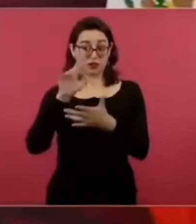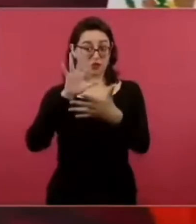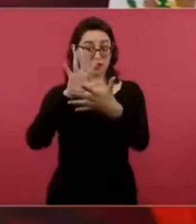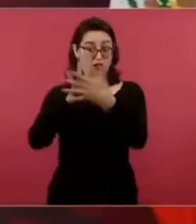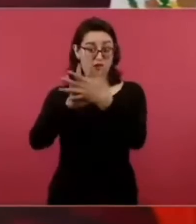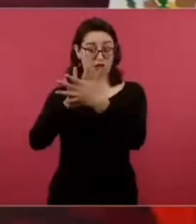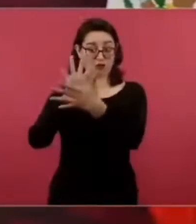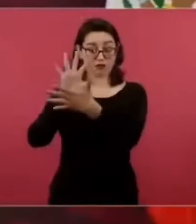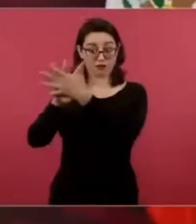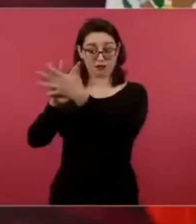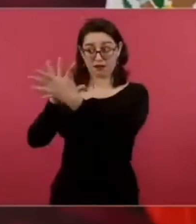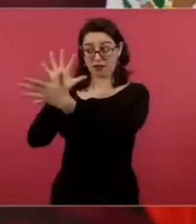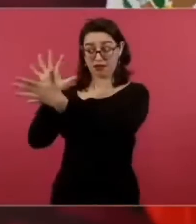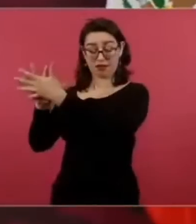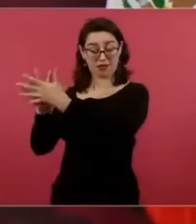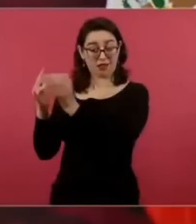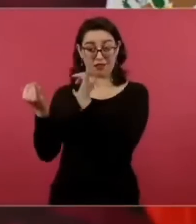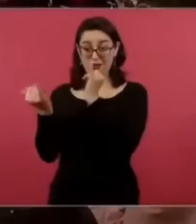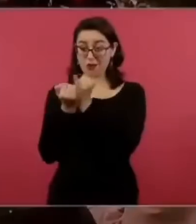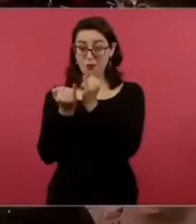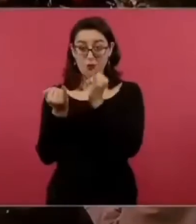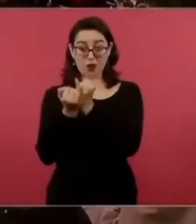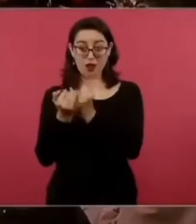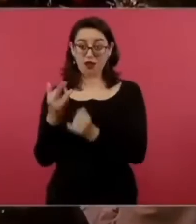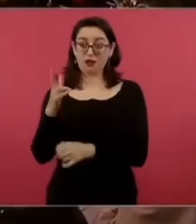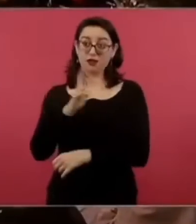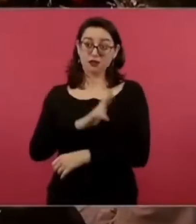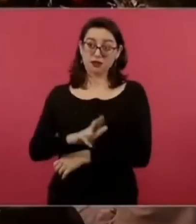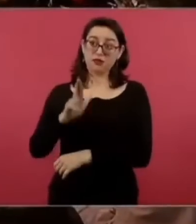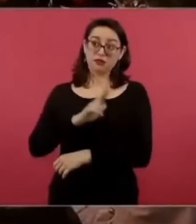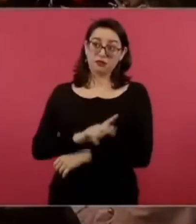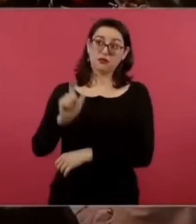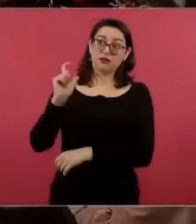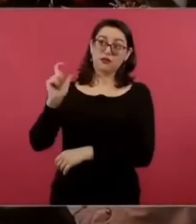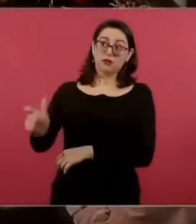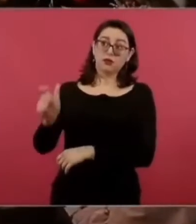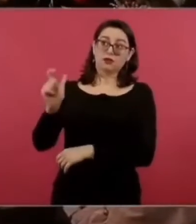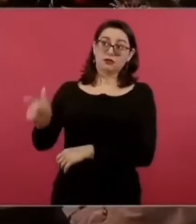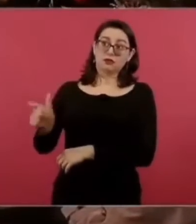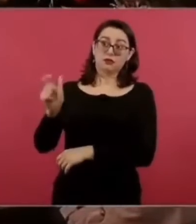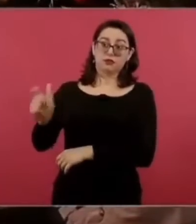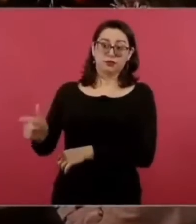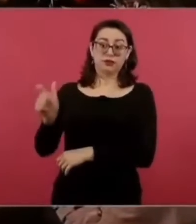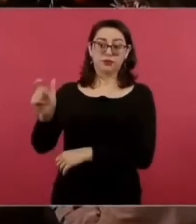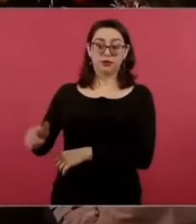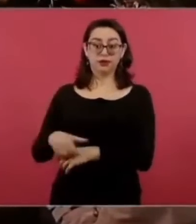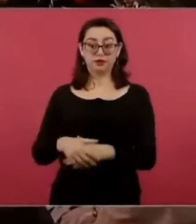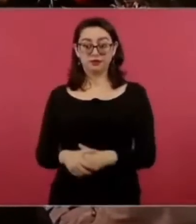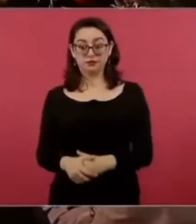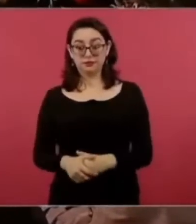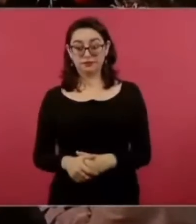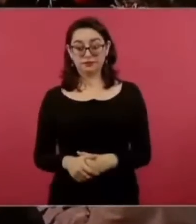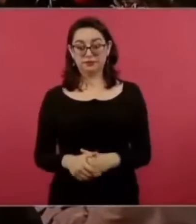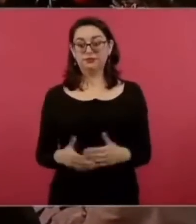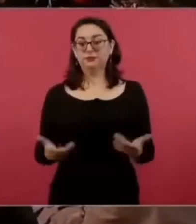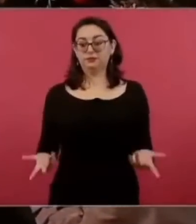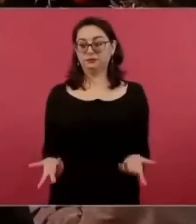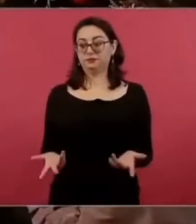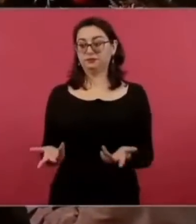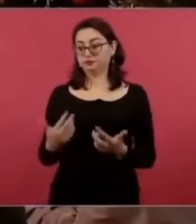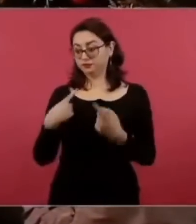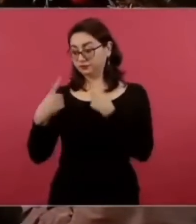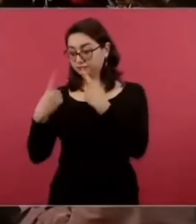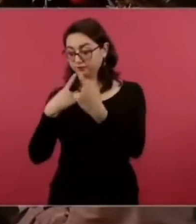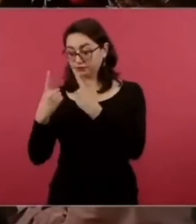no quede conforme no quede conforme y aquí por eso